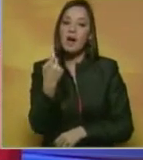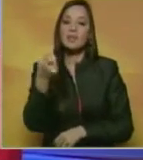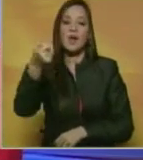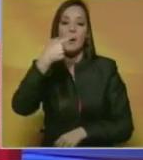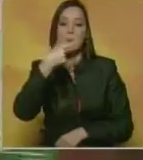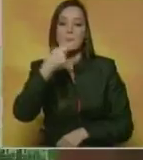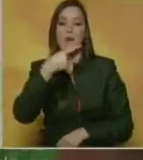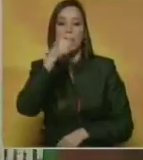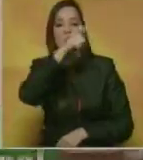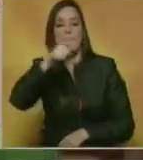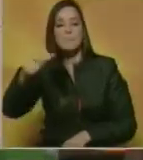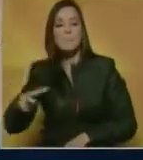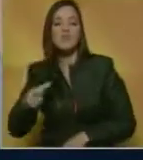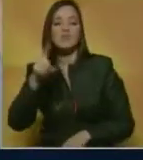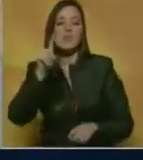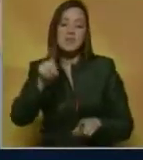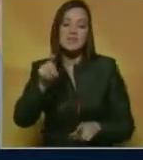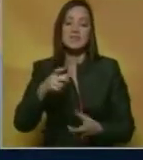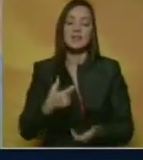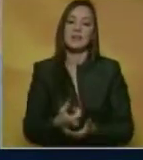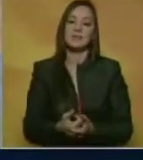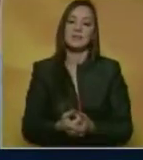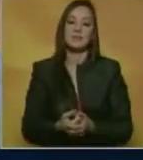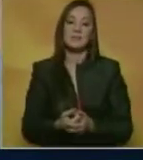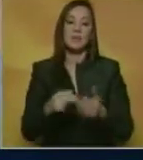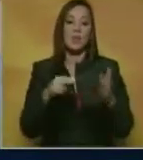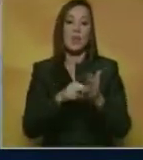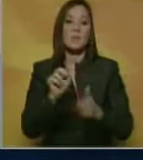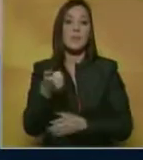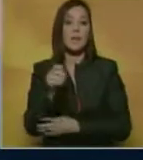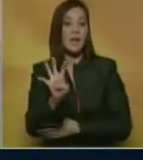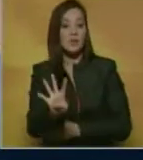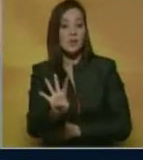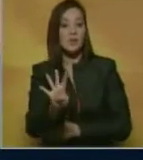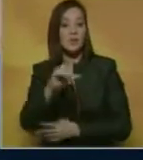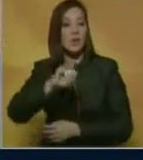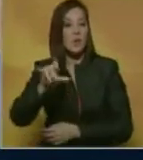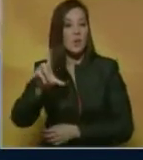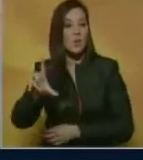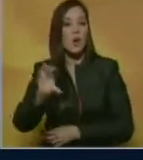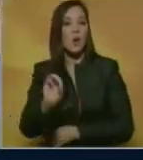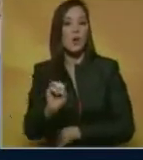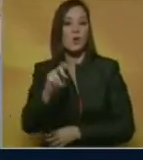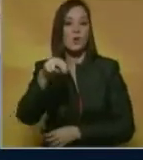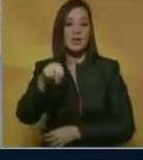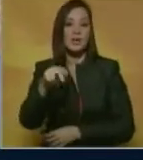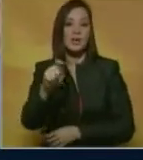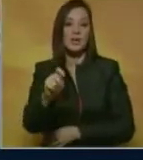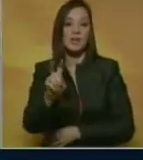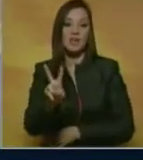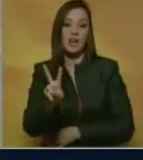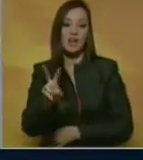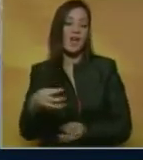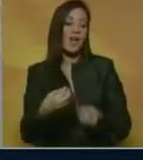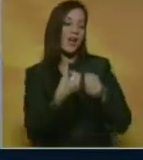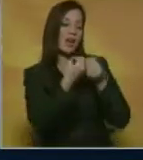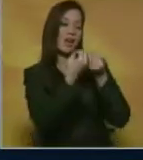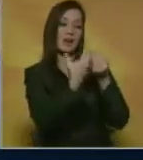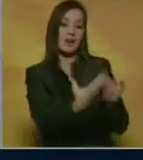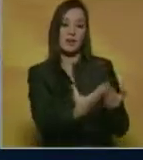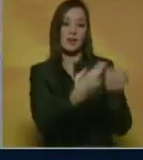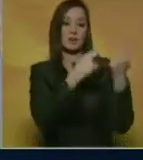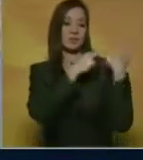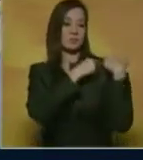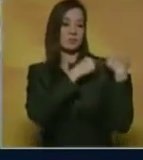trasplantados. Desde julio de 2014, a petición del Ministerio de Salud, la ONTD les cedió los protocolos y el personal